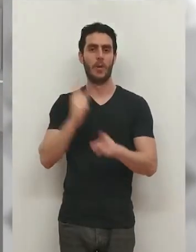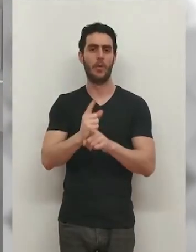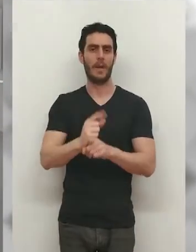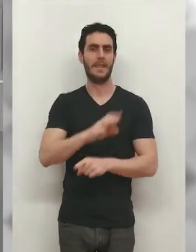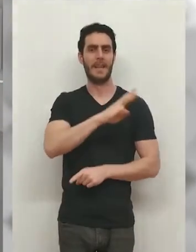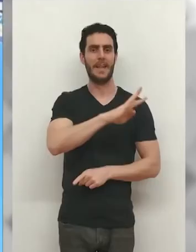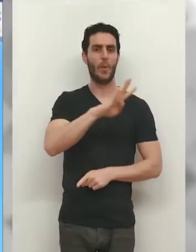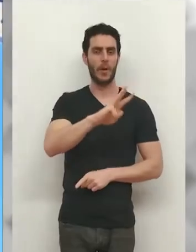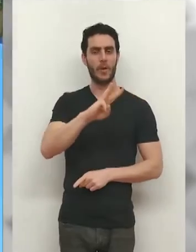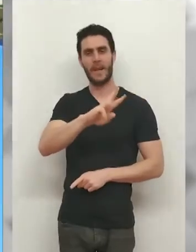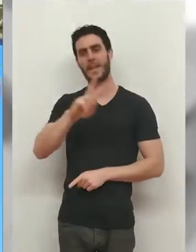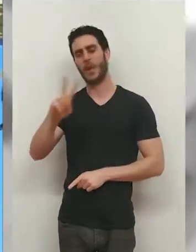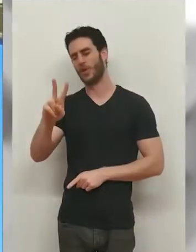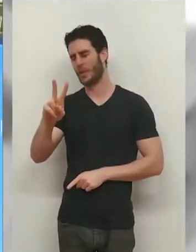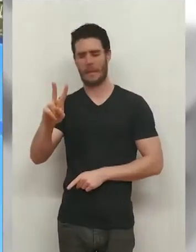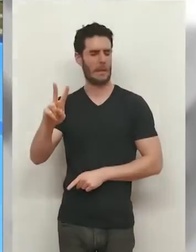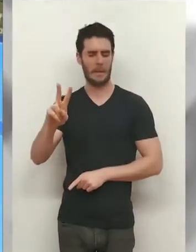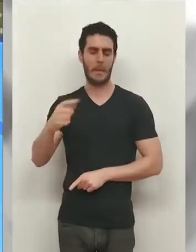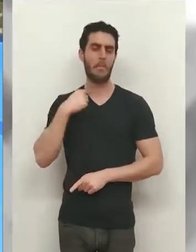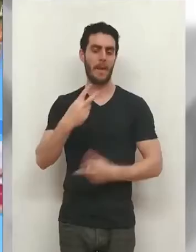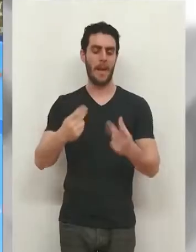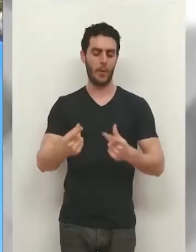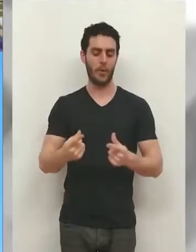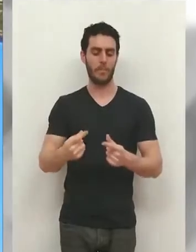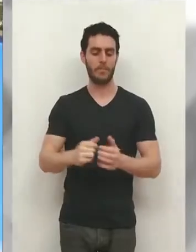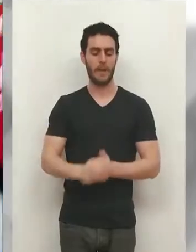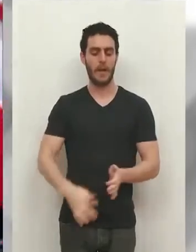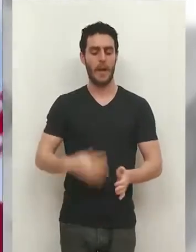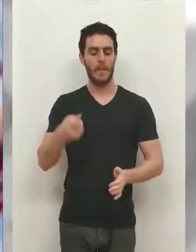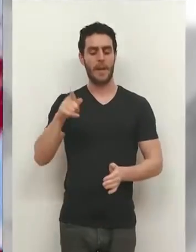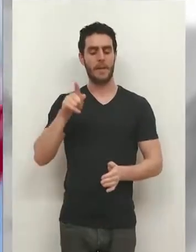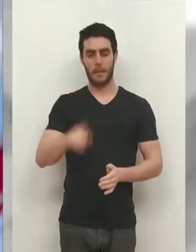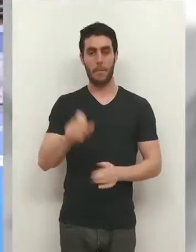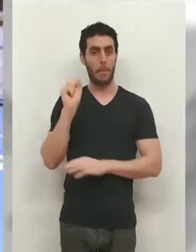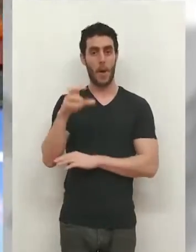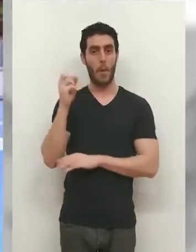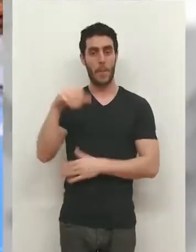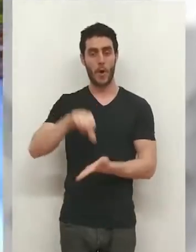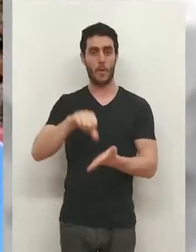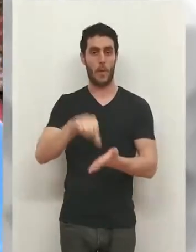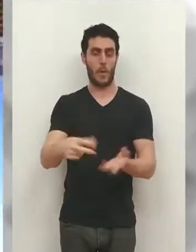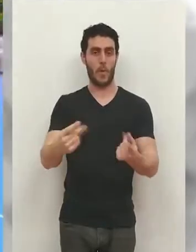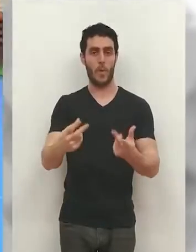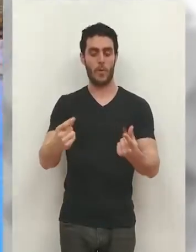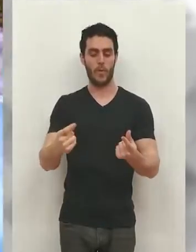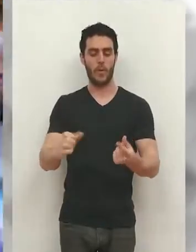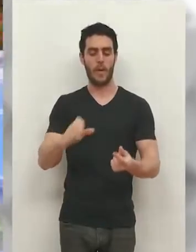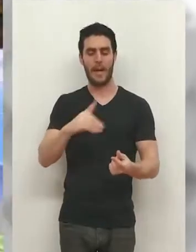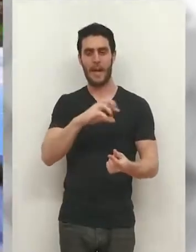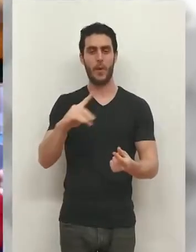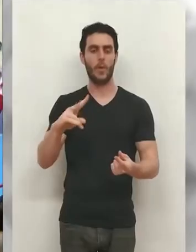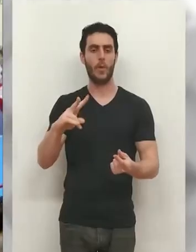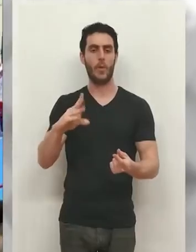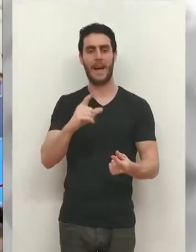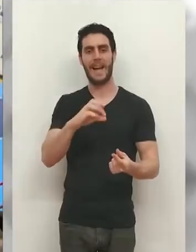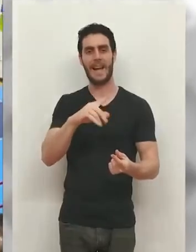por 34-32 en un partido que se decidió de nuevo en los compases finales. Además, los de Velasco tuvieron que lamentar la grave lesión de Edu